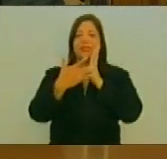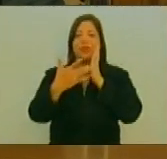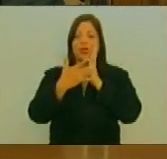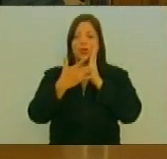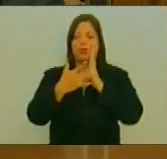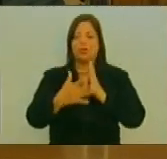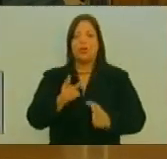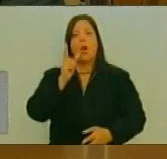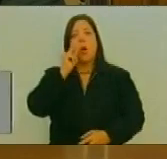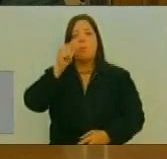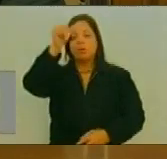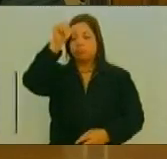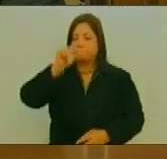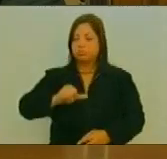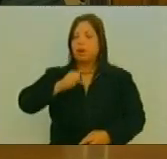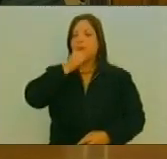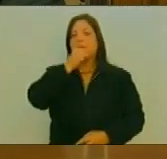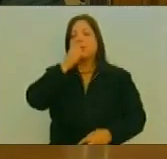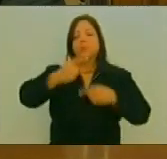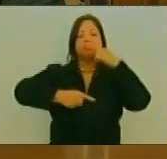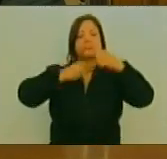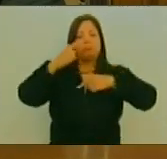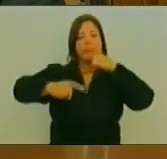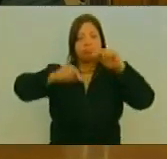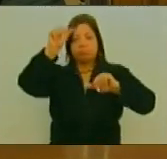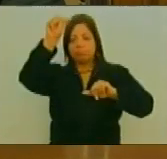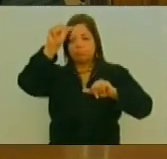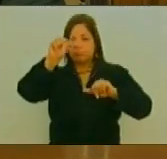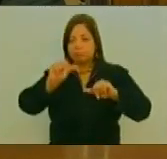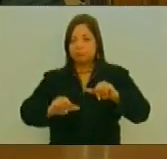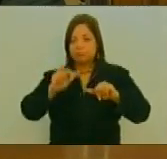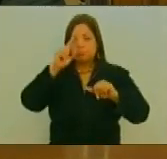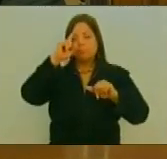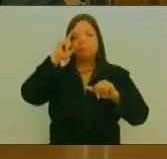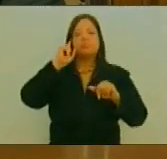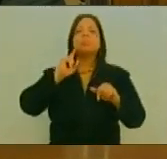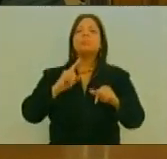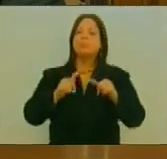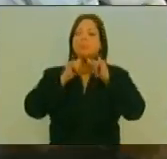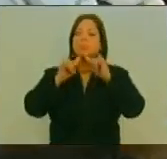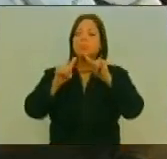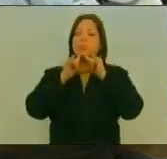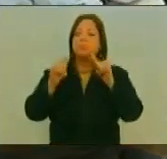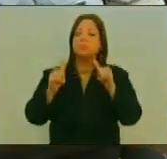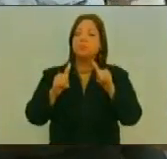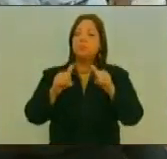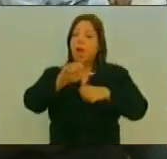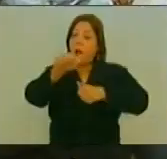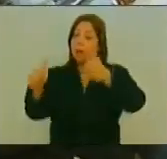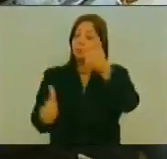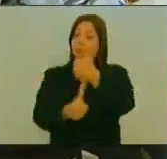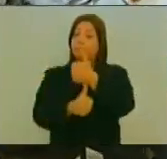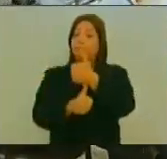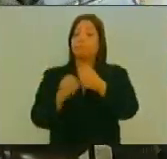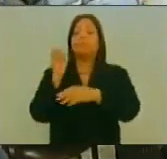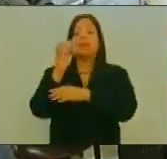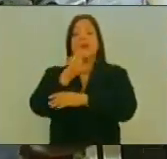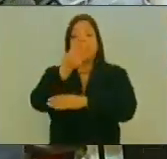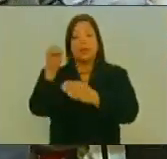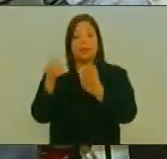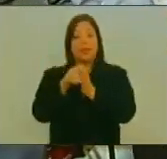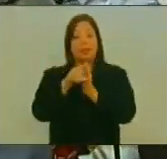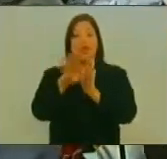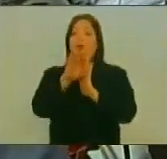Ciencia Y Tecnología En El Barco De Su Intervención El Ministro Expresó Su Subordinación A La Plena Y Potenciaria